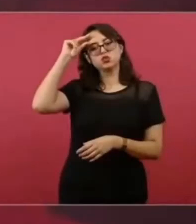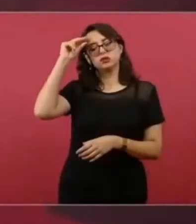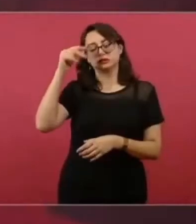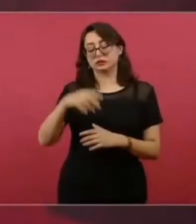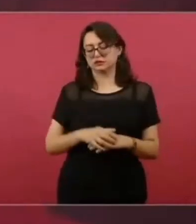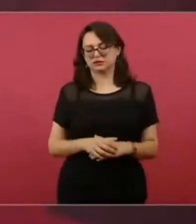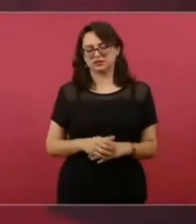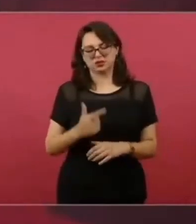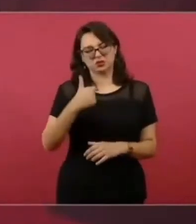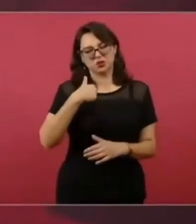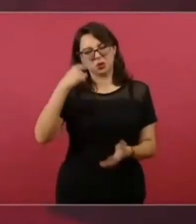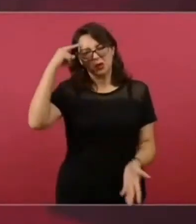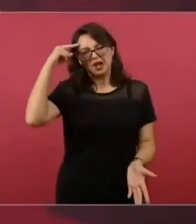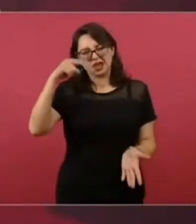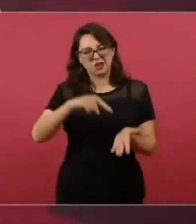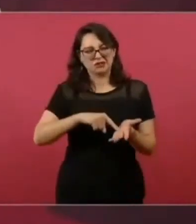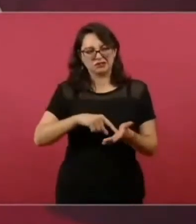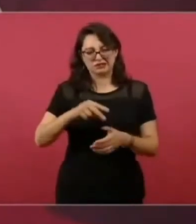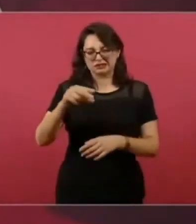vez me cuesta más trabajo